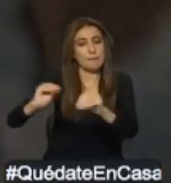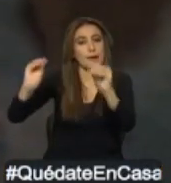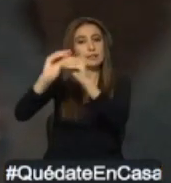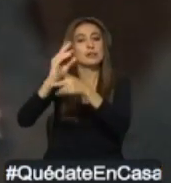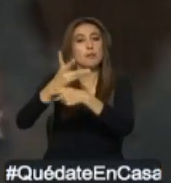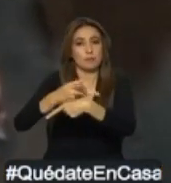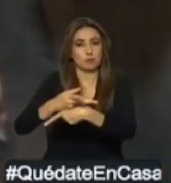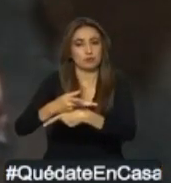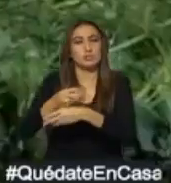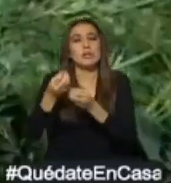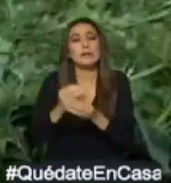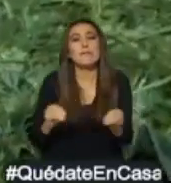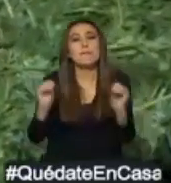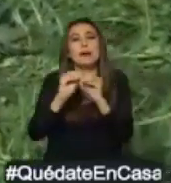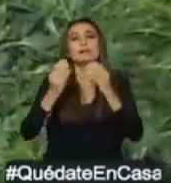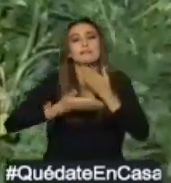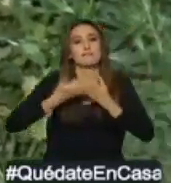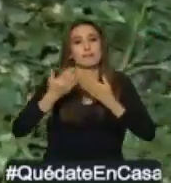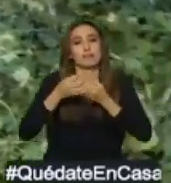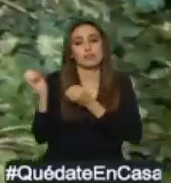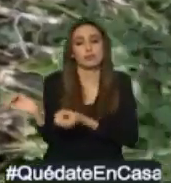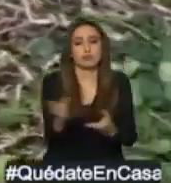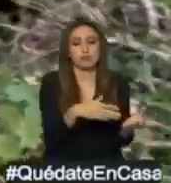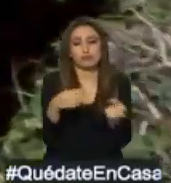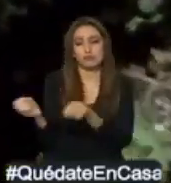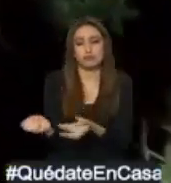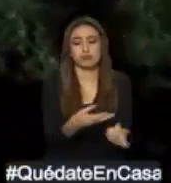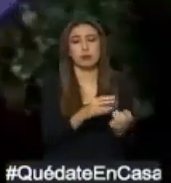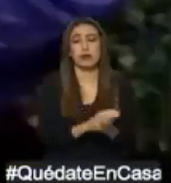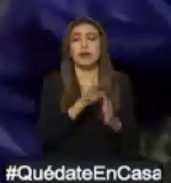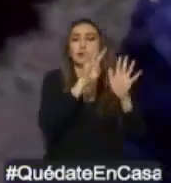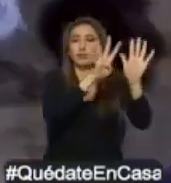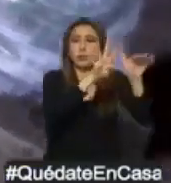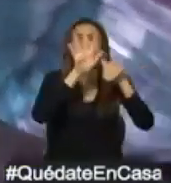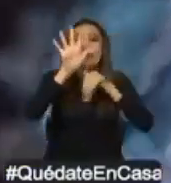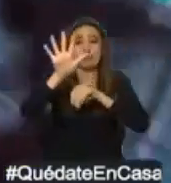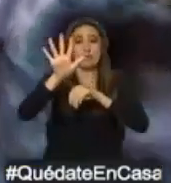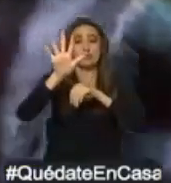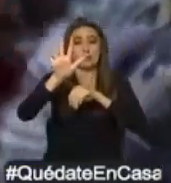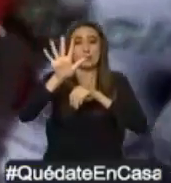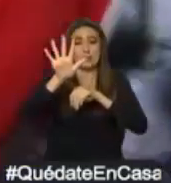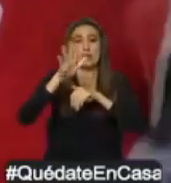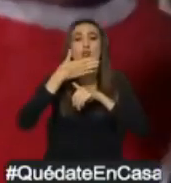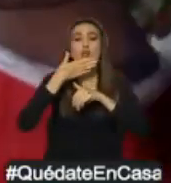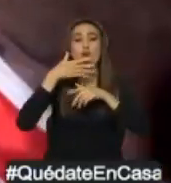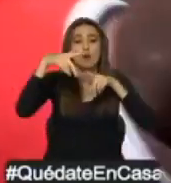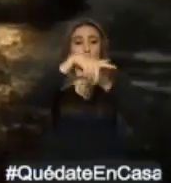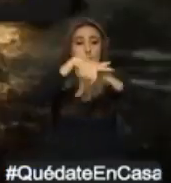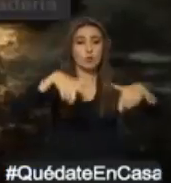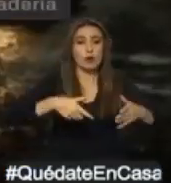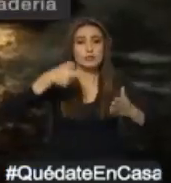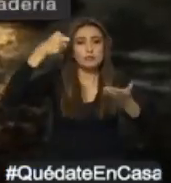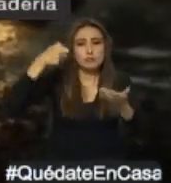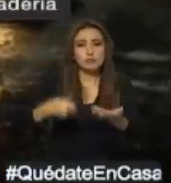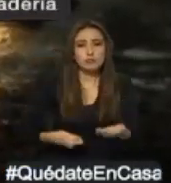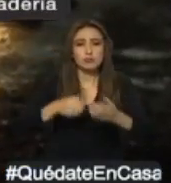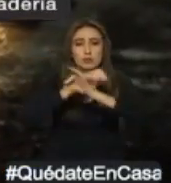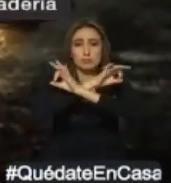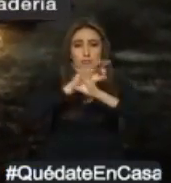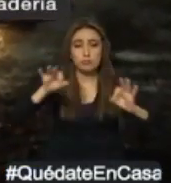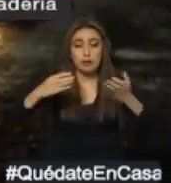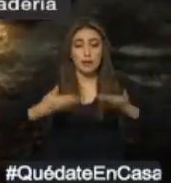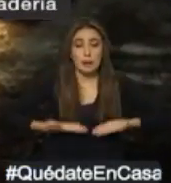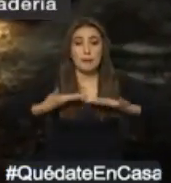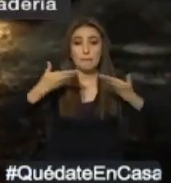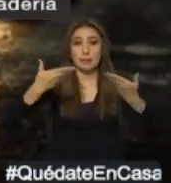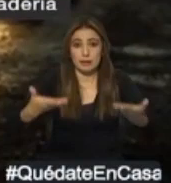movimiento de la carga, brindar alrededor de 95 puntos de desinfección y también brindar lo